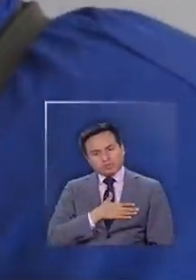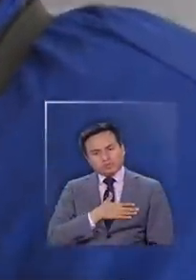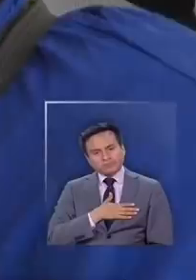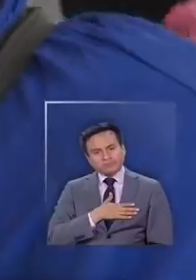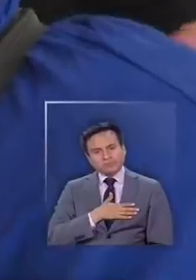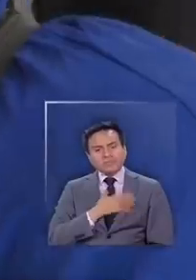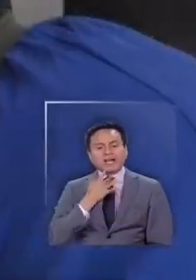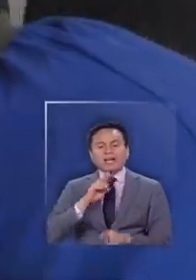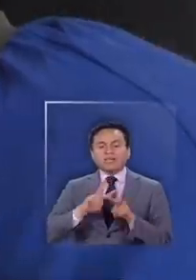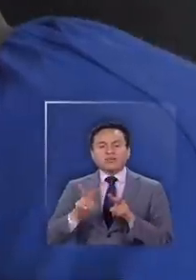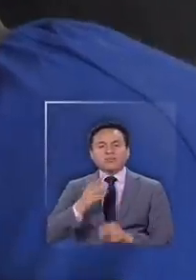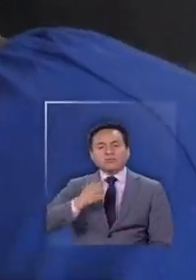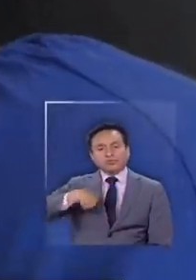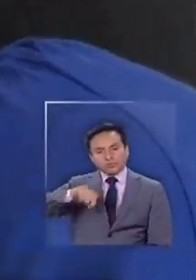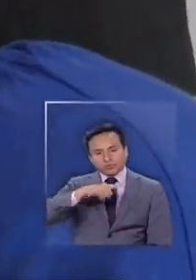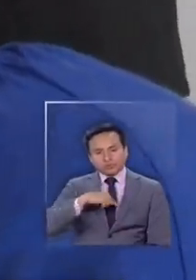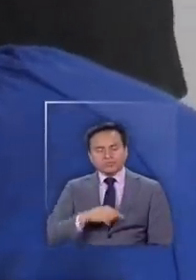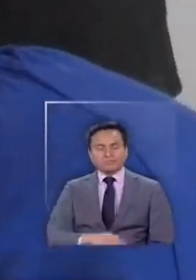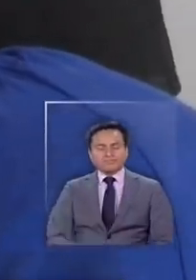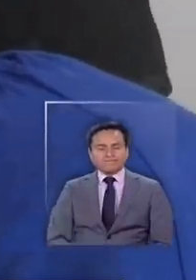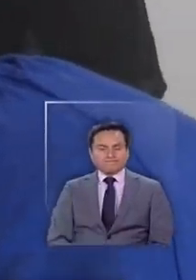lo que han hecho por nosotros